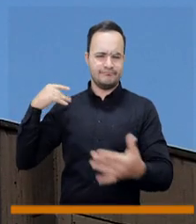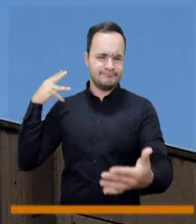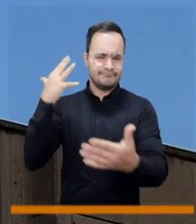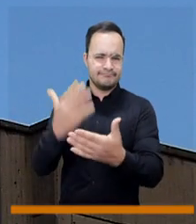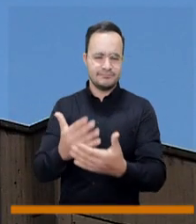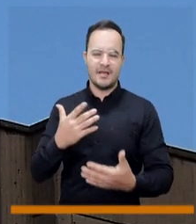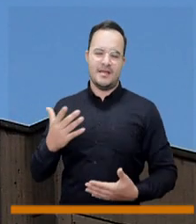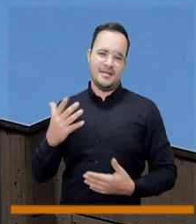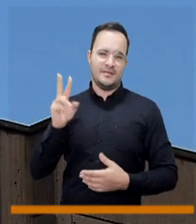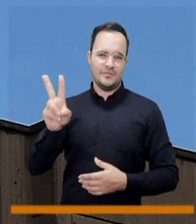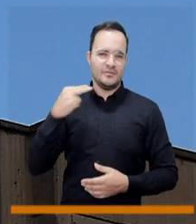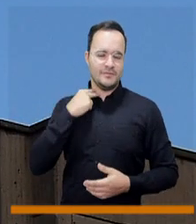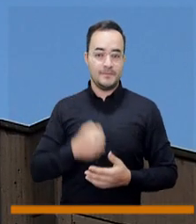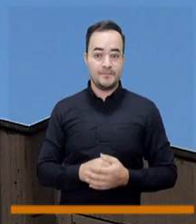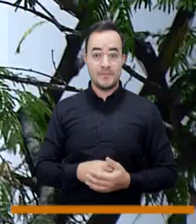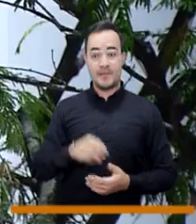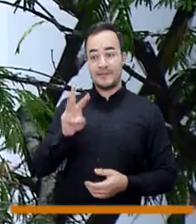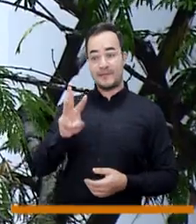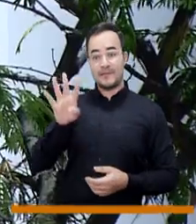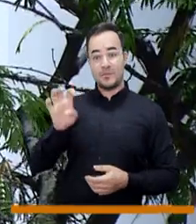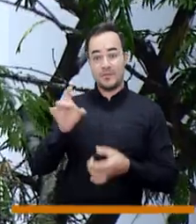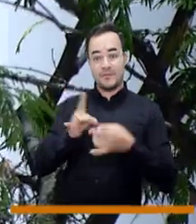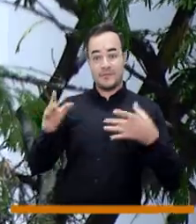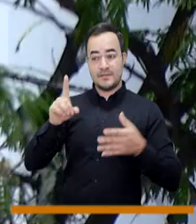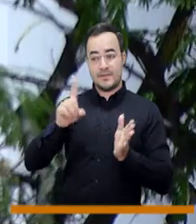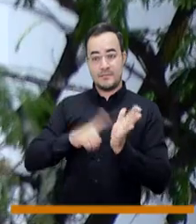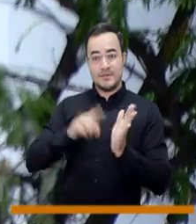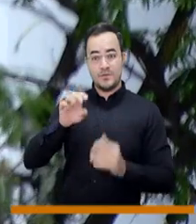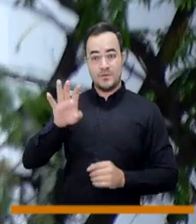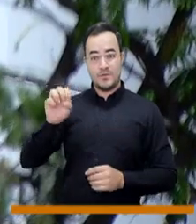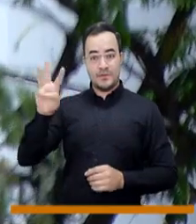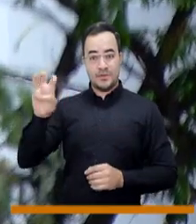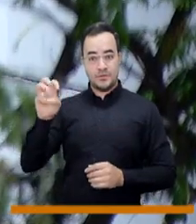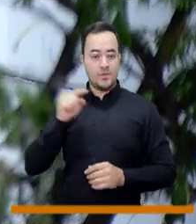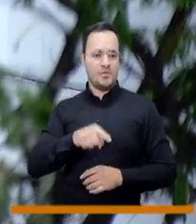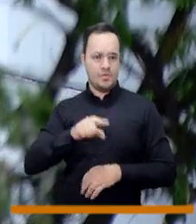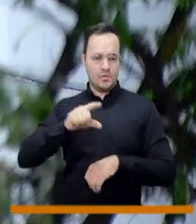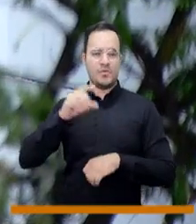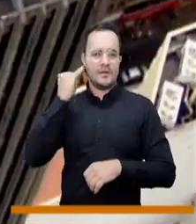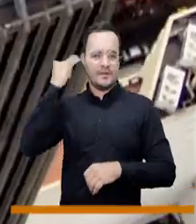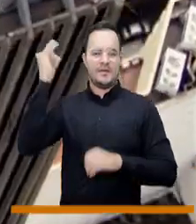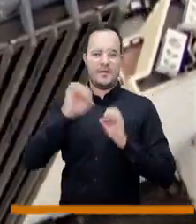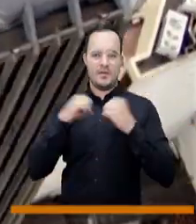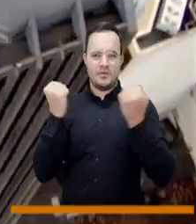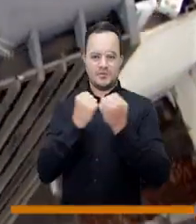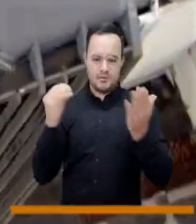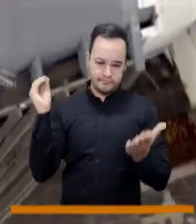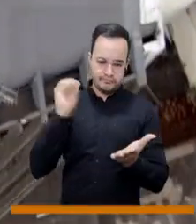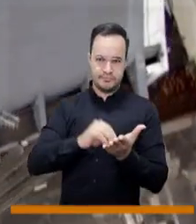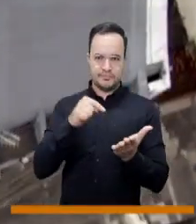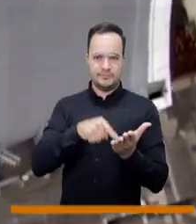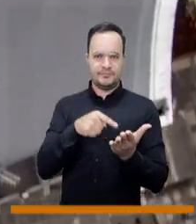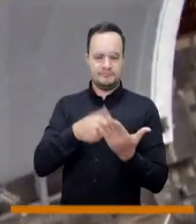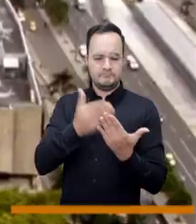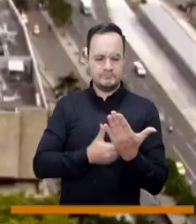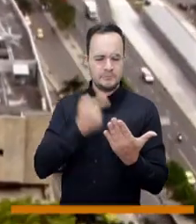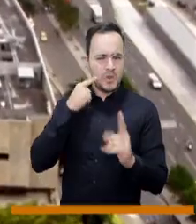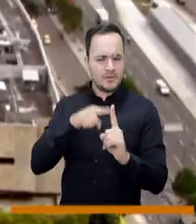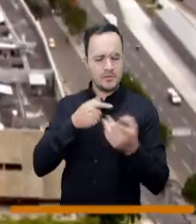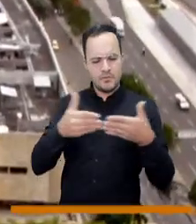corporación creó por Acuerdo Municipal número 39 de 1998 esta distinción para exaltar a personas,